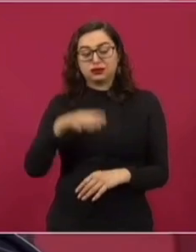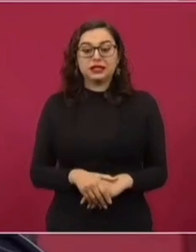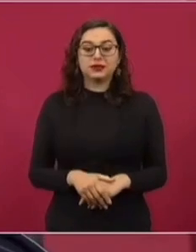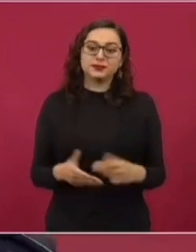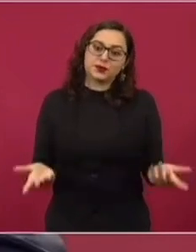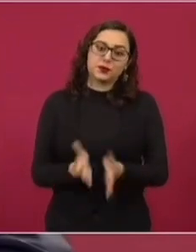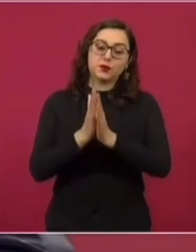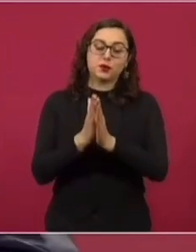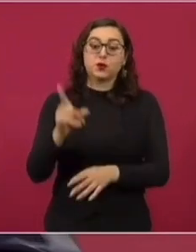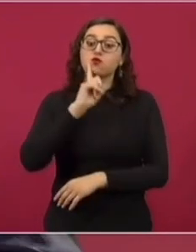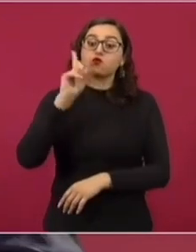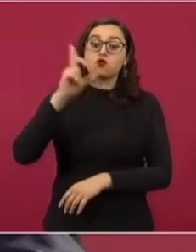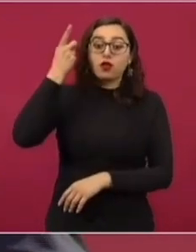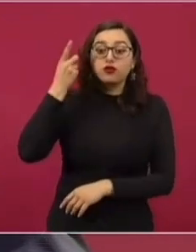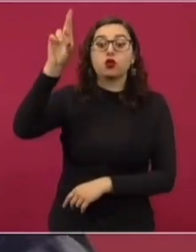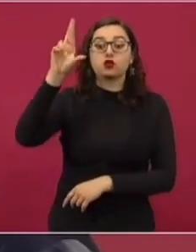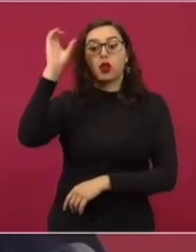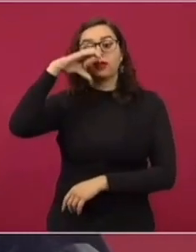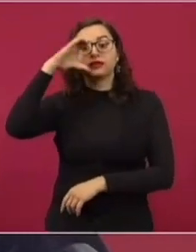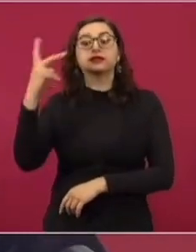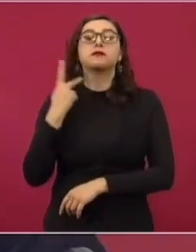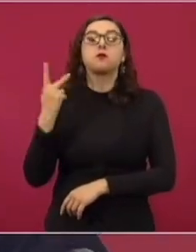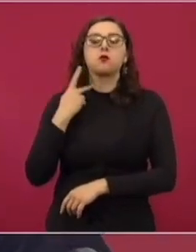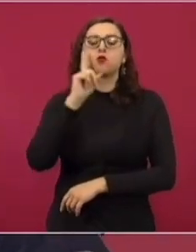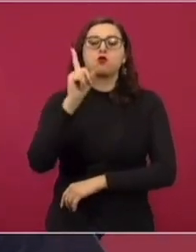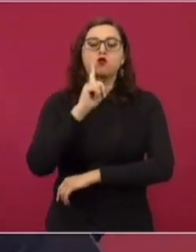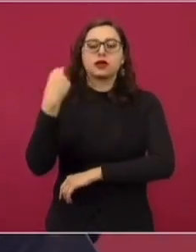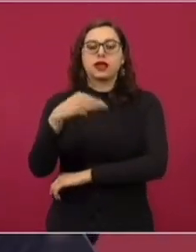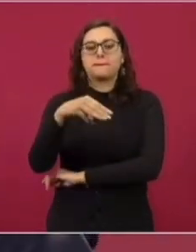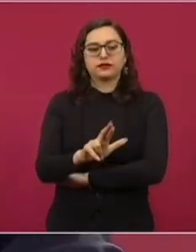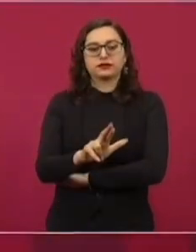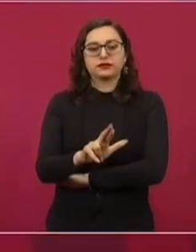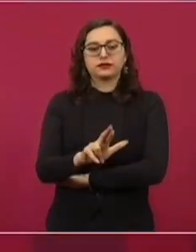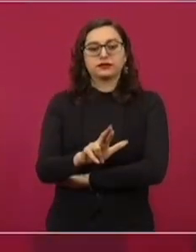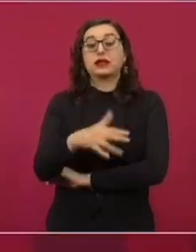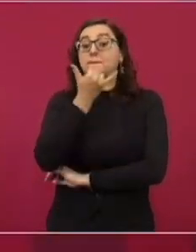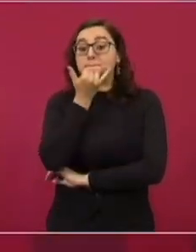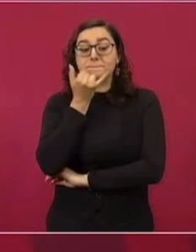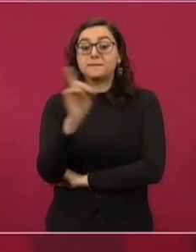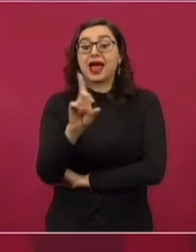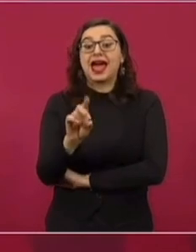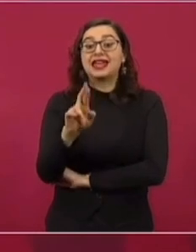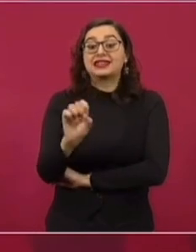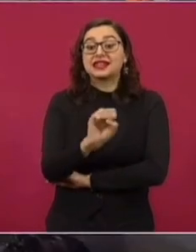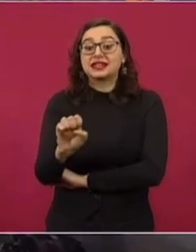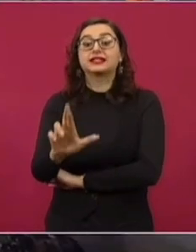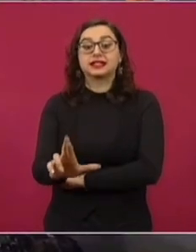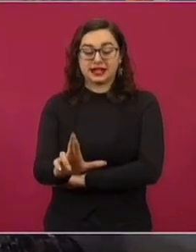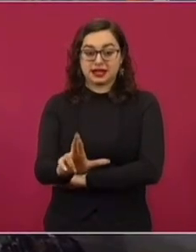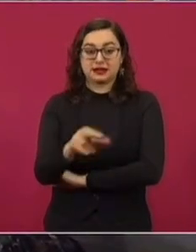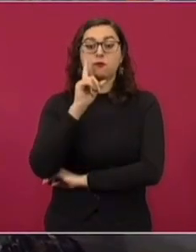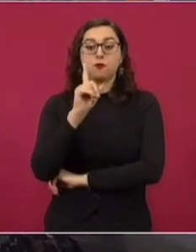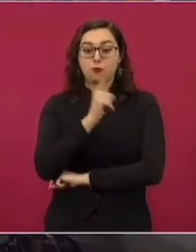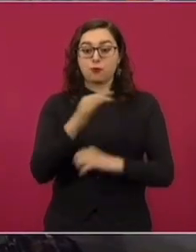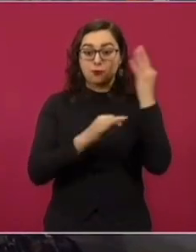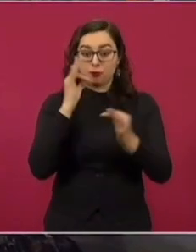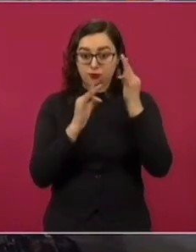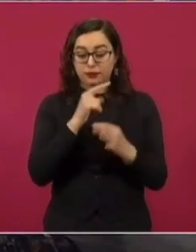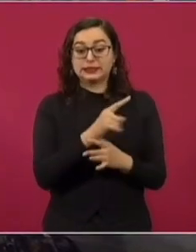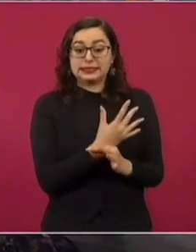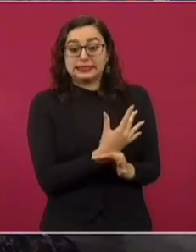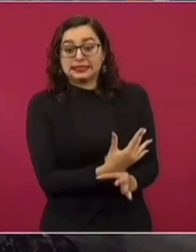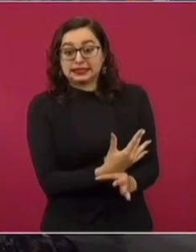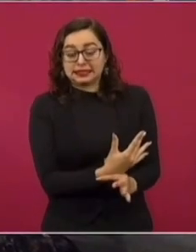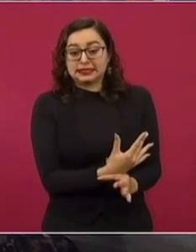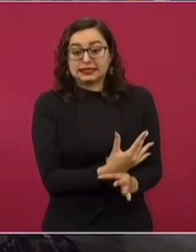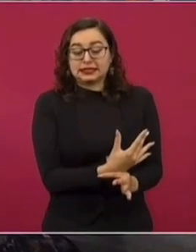doctora en ciencia política, la señora Merkel, que dice que